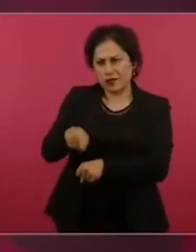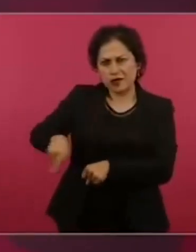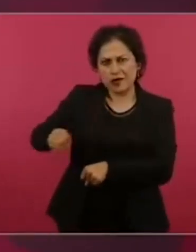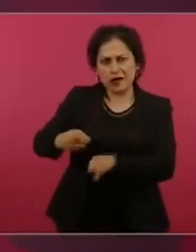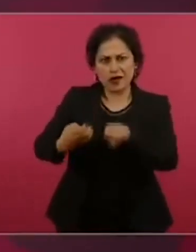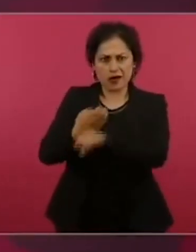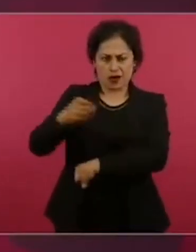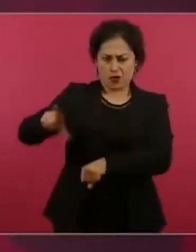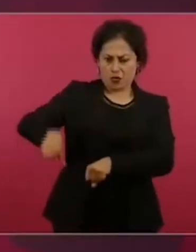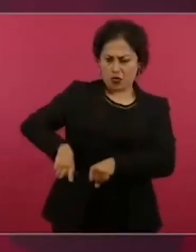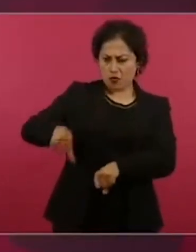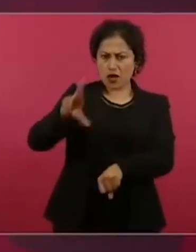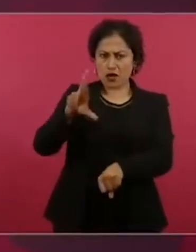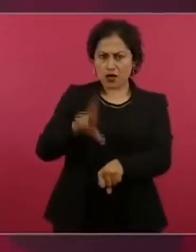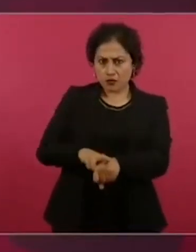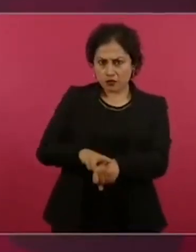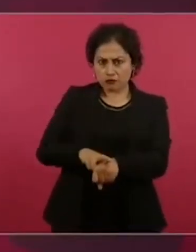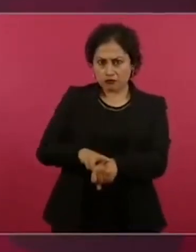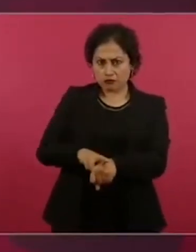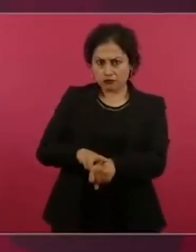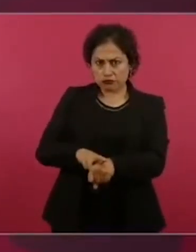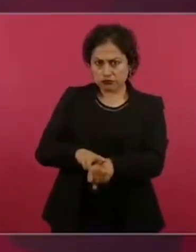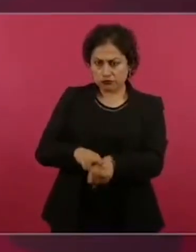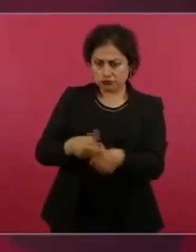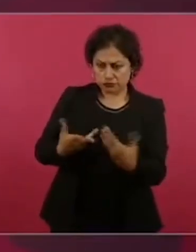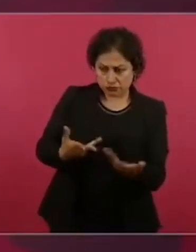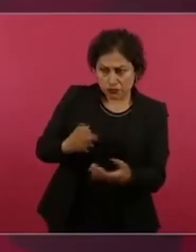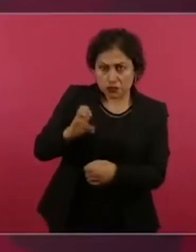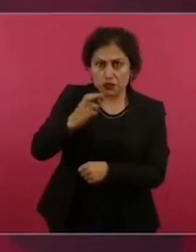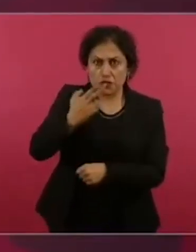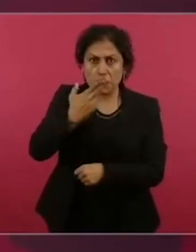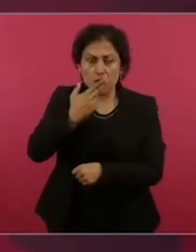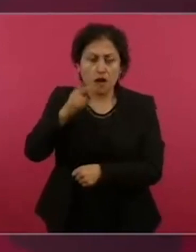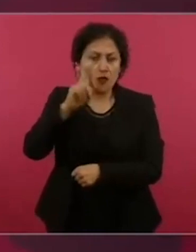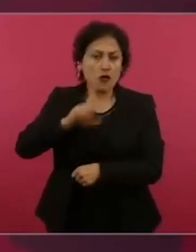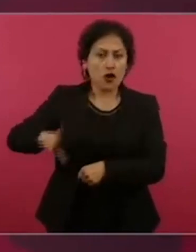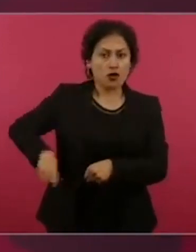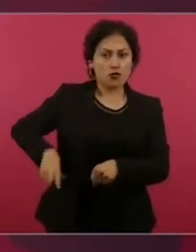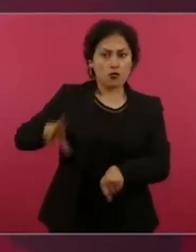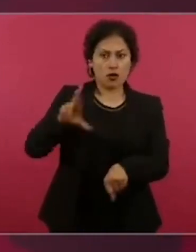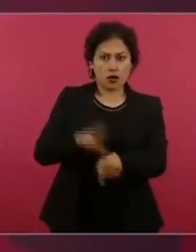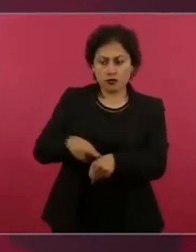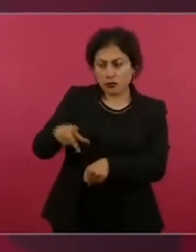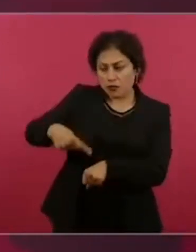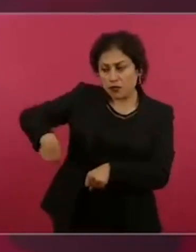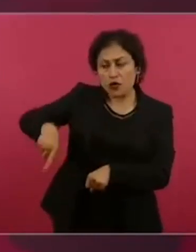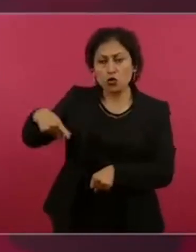de manera sectaria y politiquera,